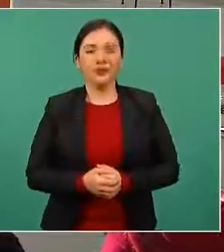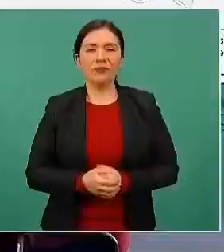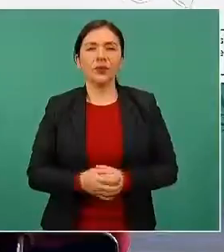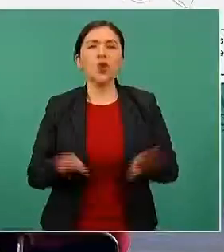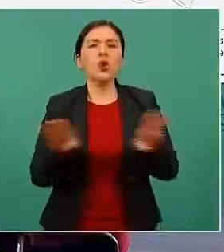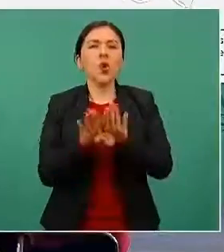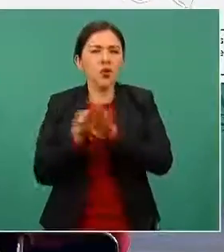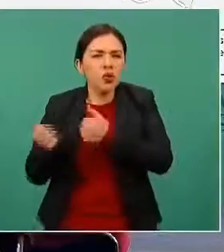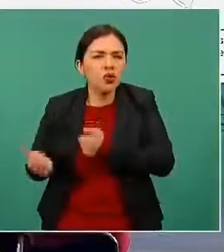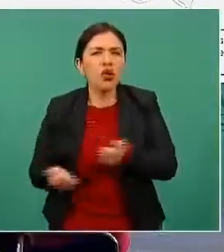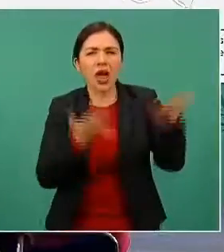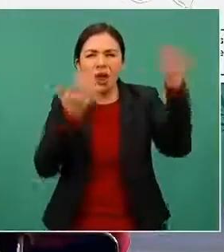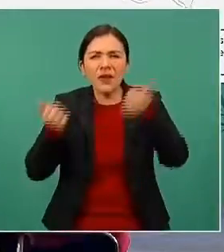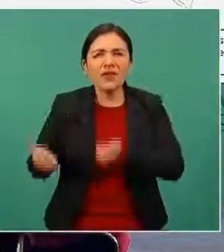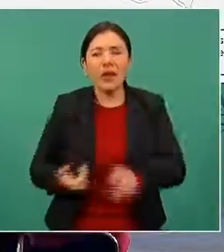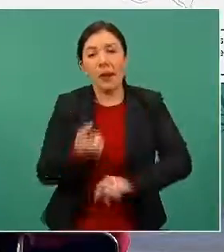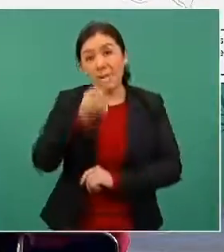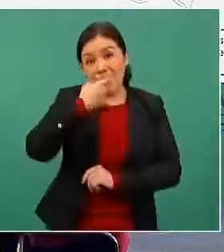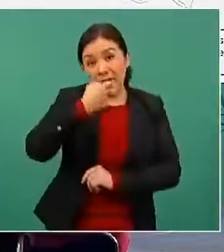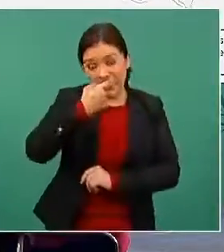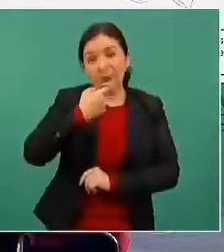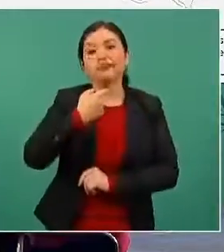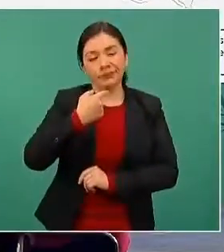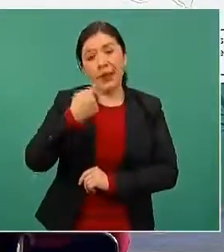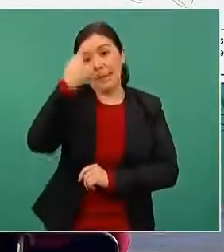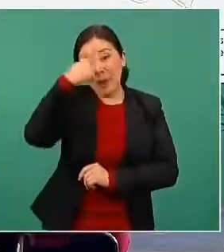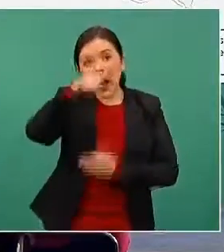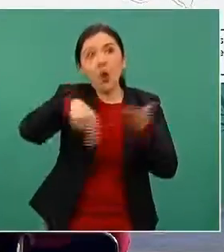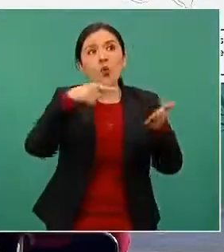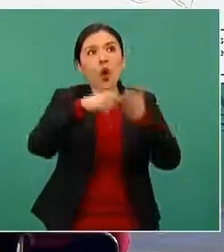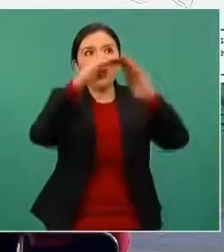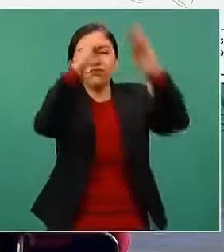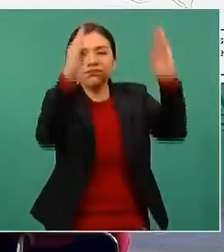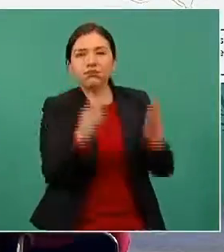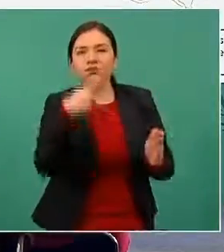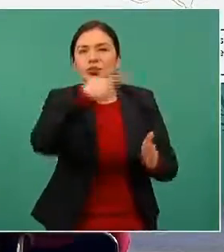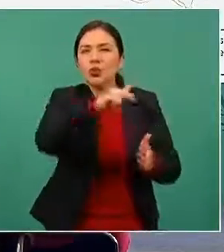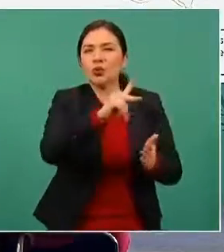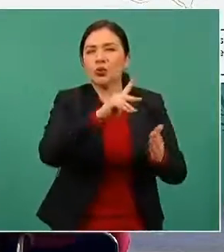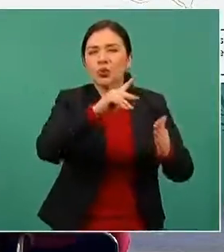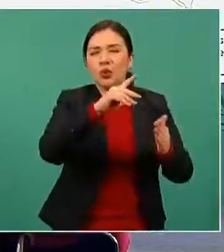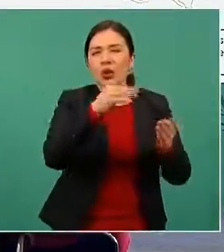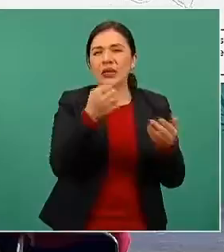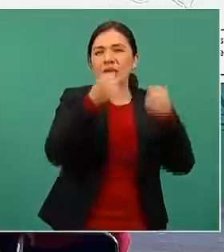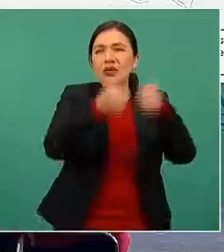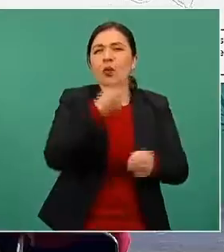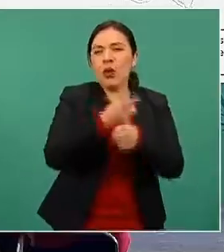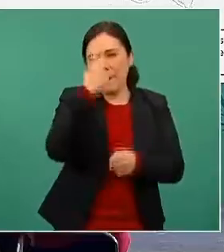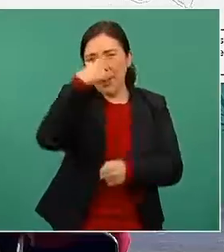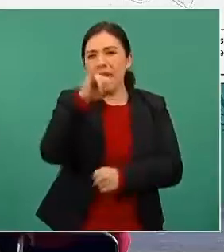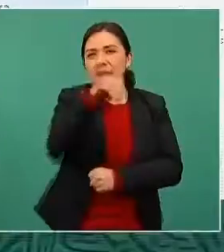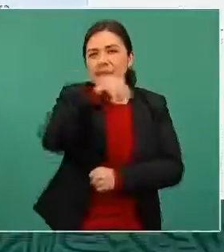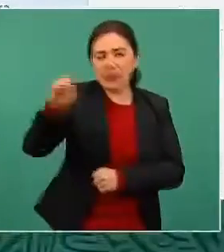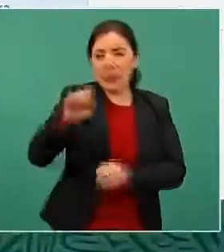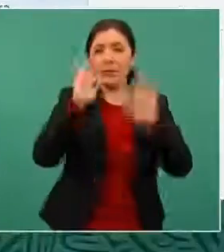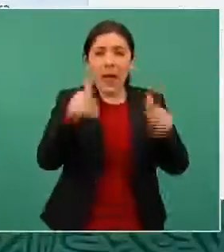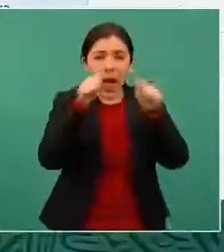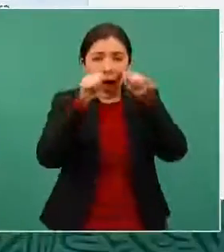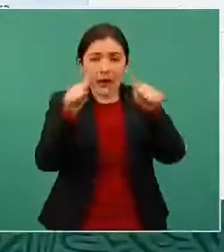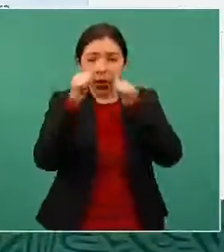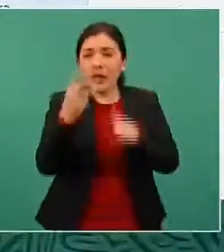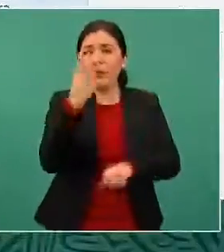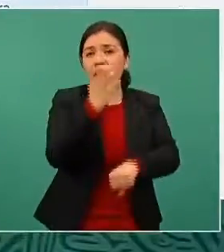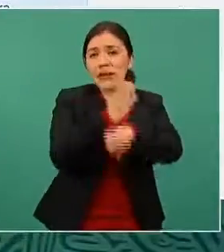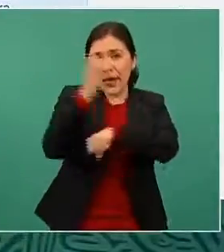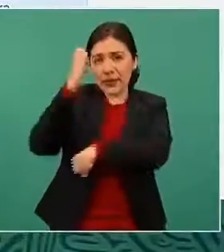el traslado de los medicamentos a los almacenes estatales del IMSS, se han atendido tres entidades